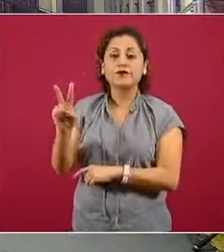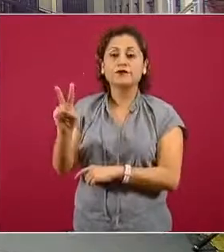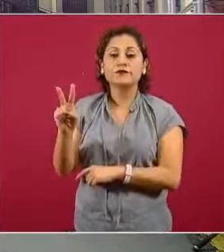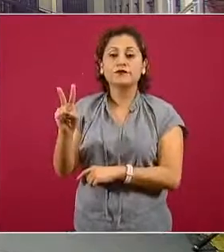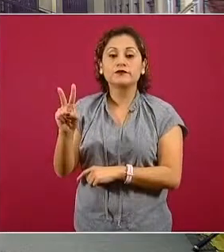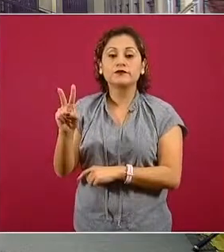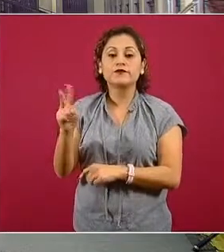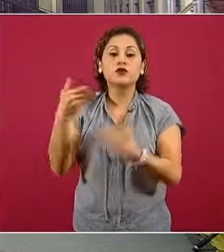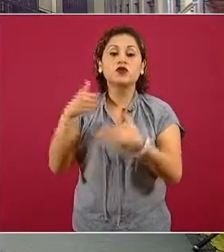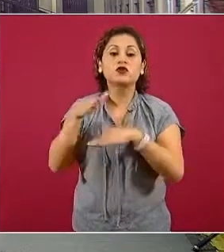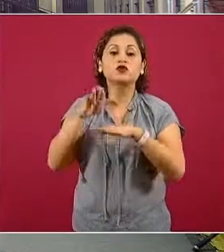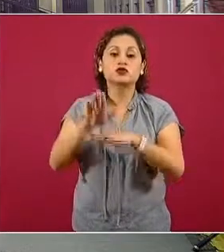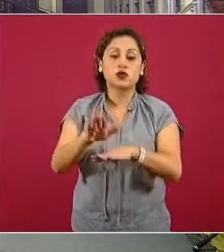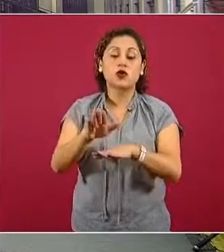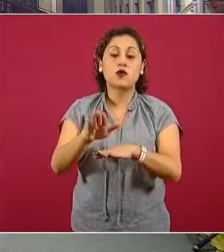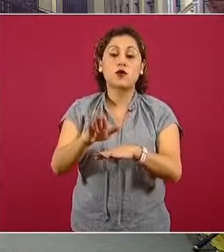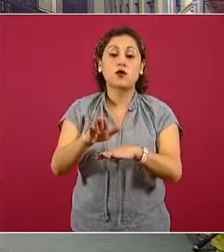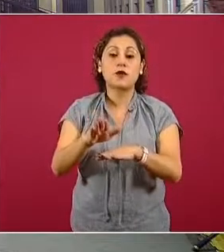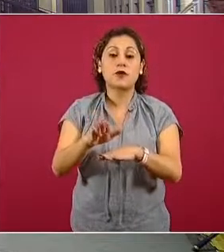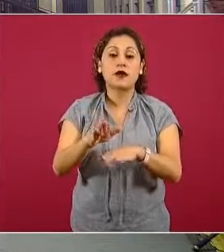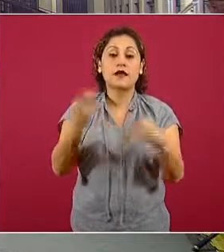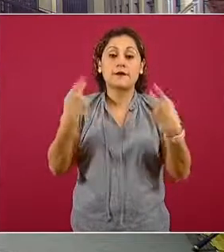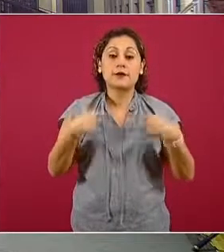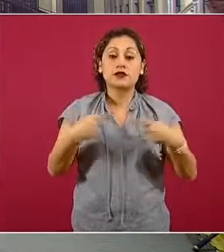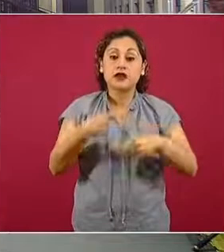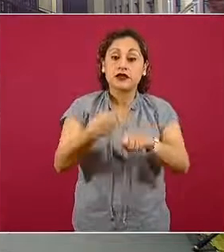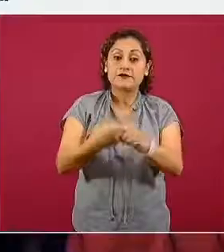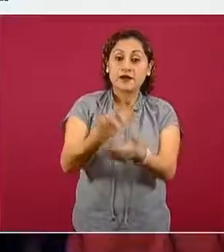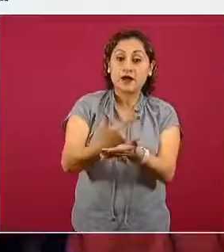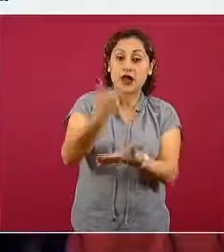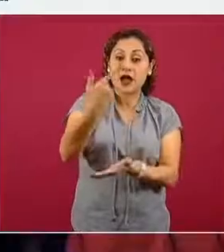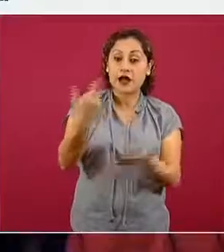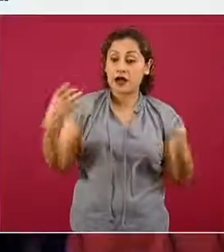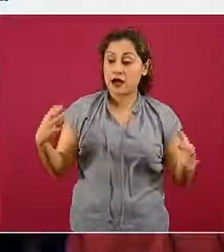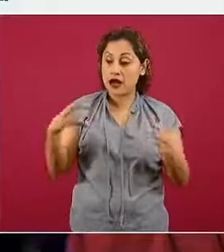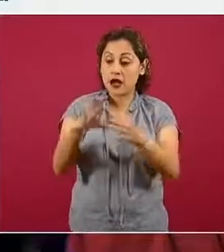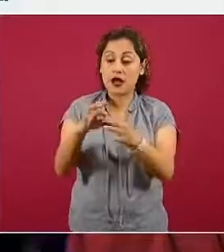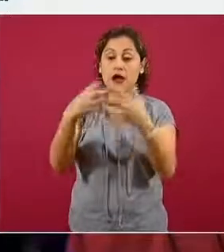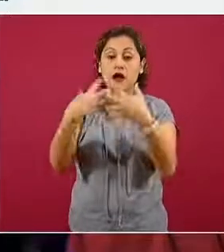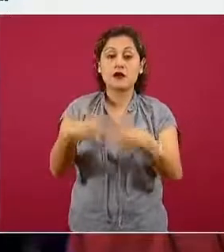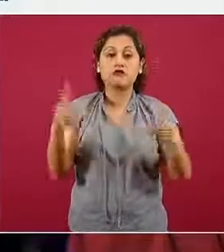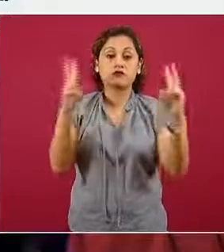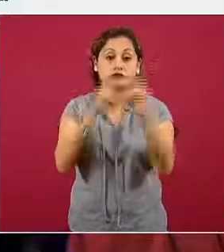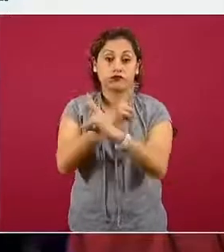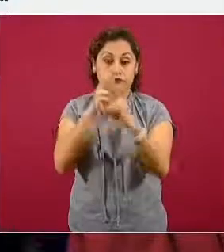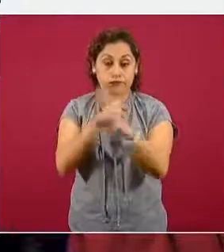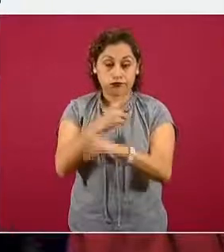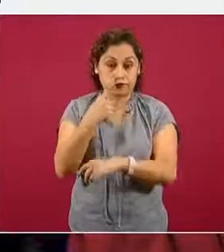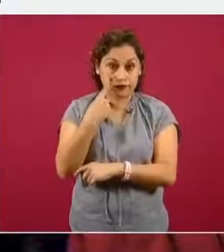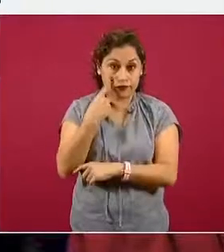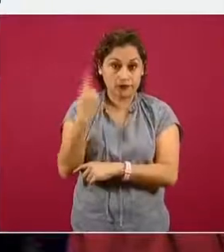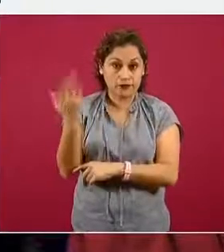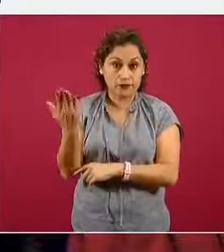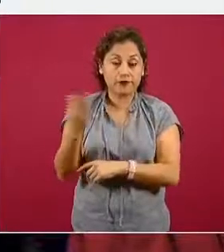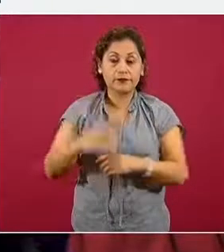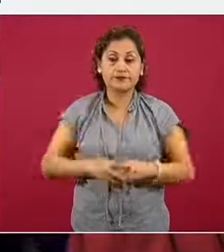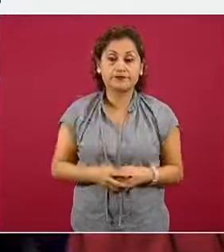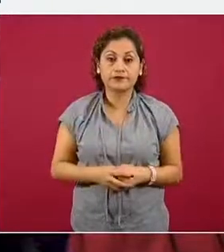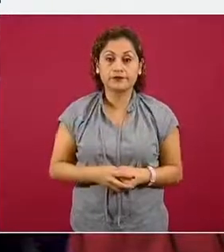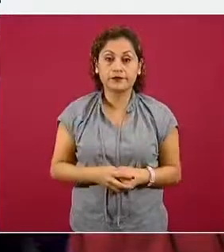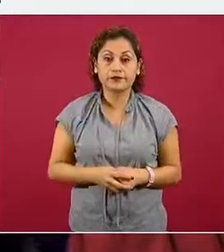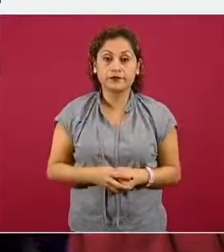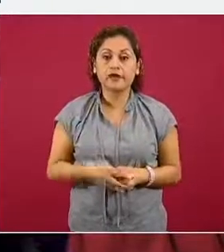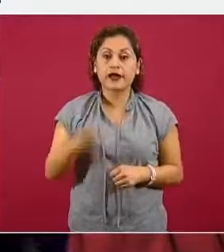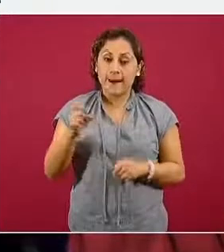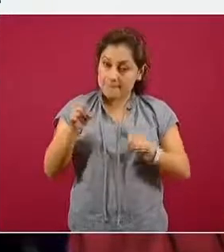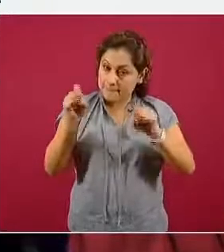ocupación de camas con ventilador. Si nos permiten la siguiente diapositiva. En donde también